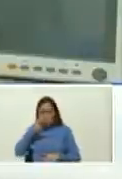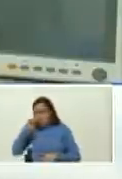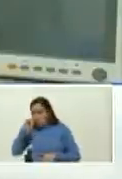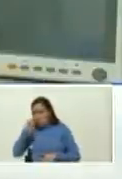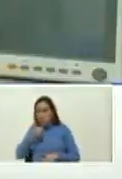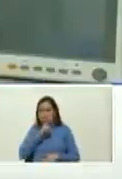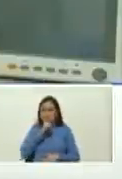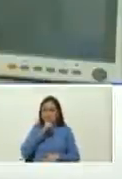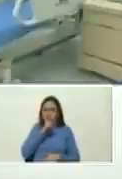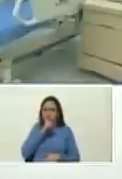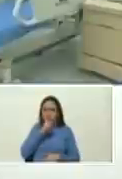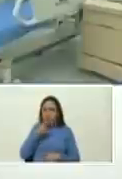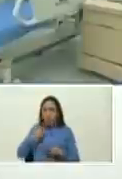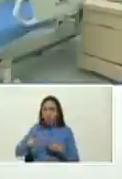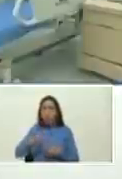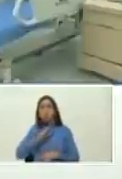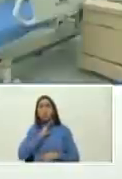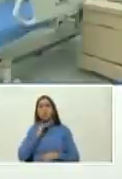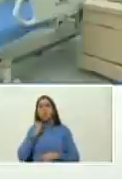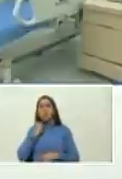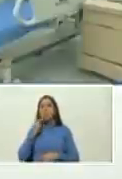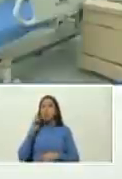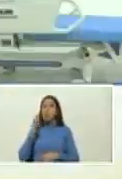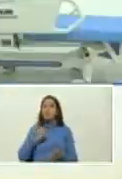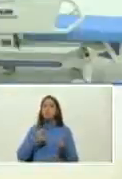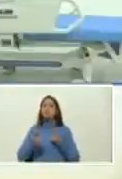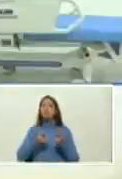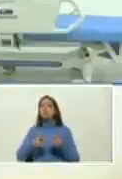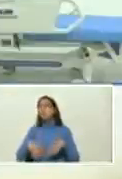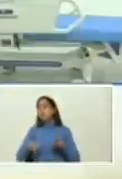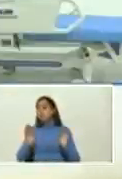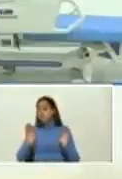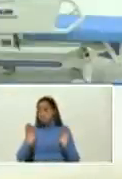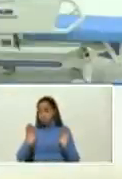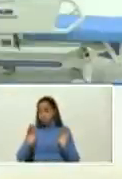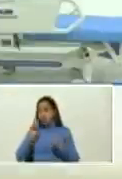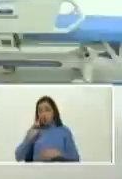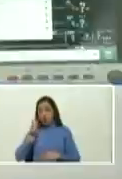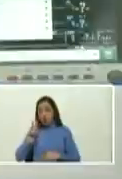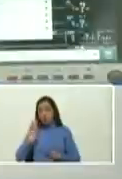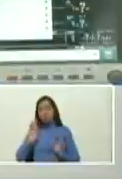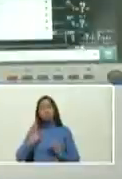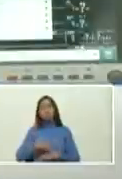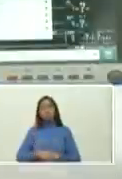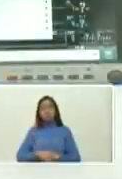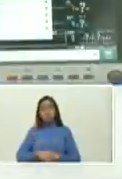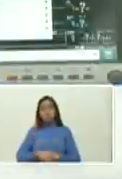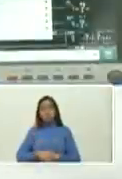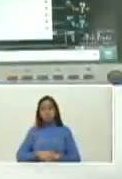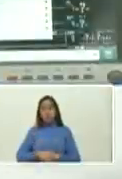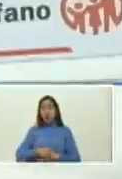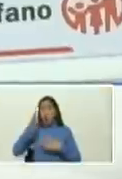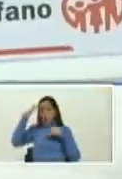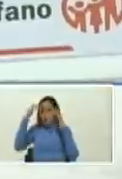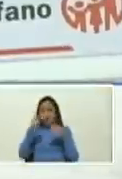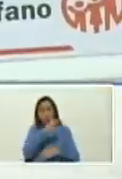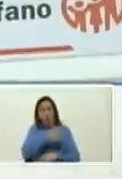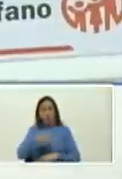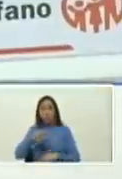calladitos para que tú veas para ver cómo está el trato verdad si de verdad venga para acá pase por aquí vamos a atenderlo